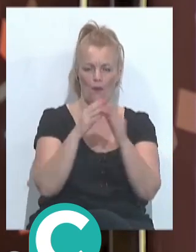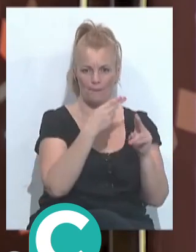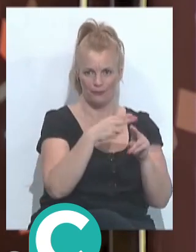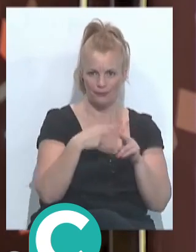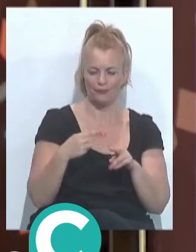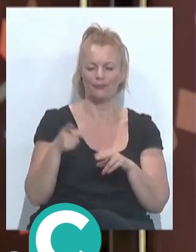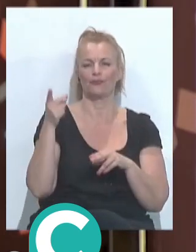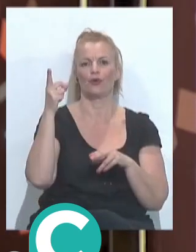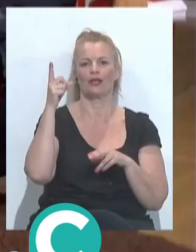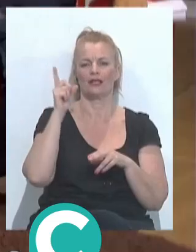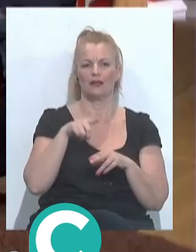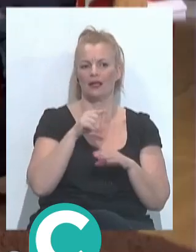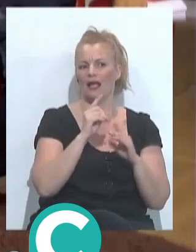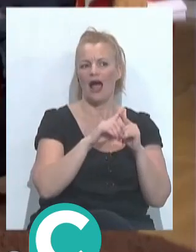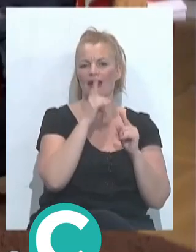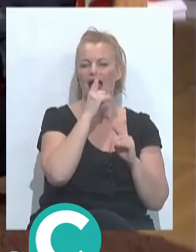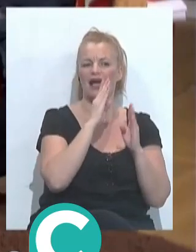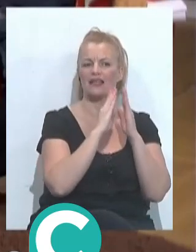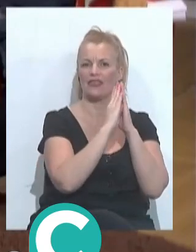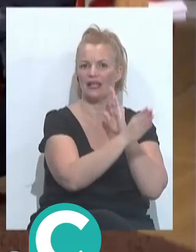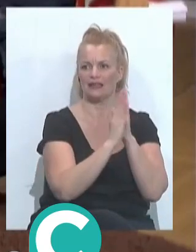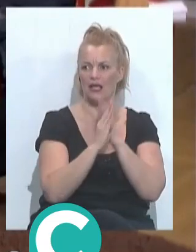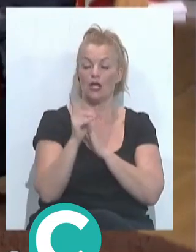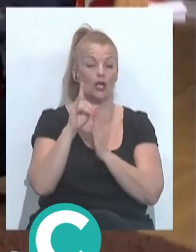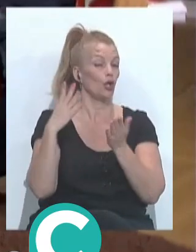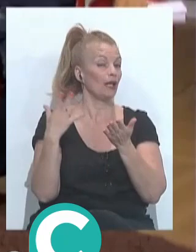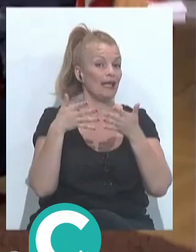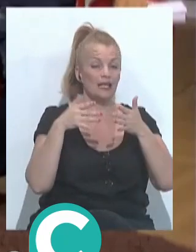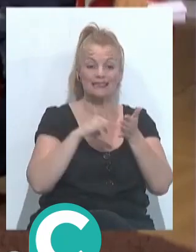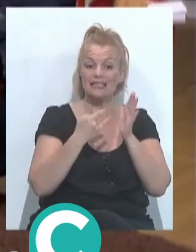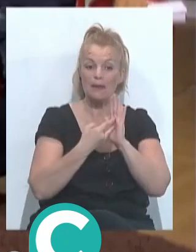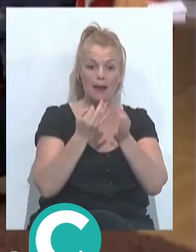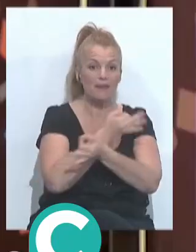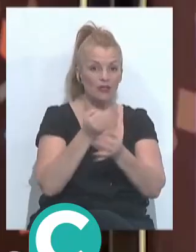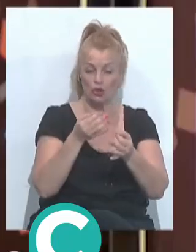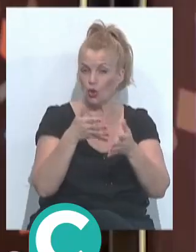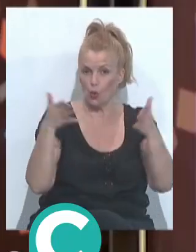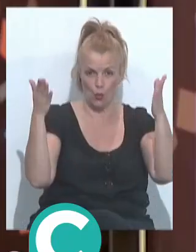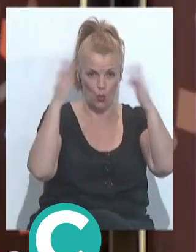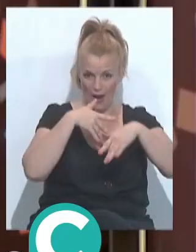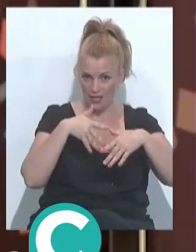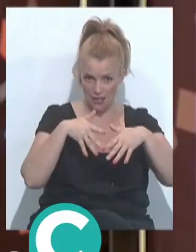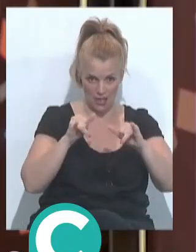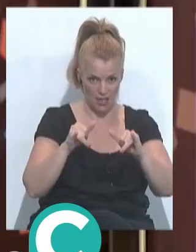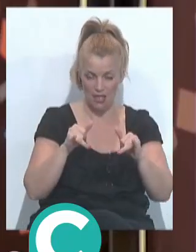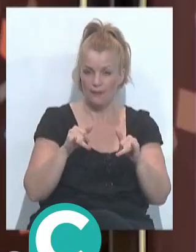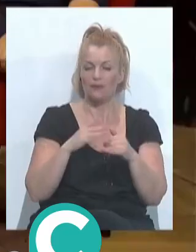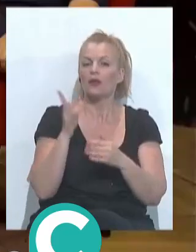sido designación directa. Desde luego que ningún sistema es perfecto, pero os pregunto cuál os parece